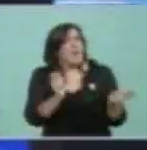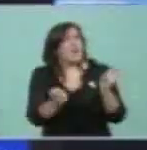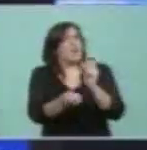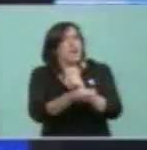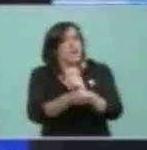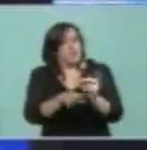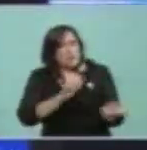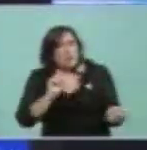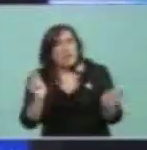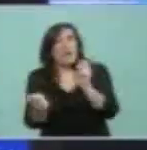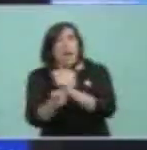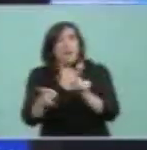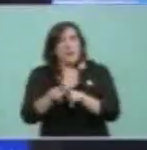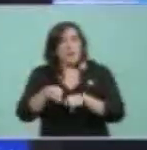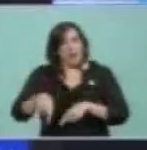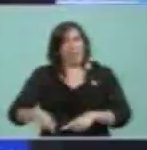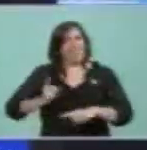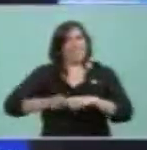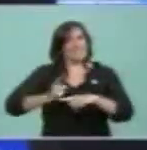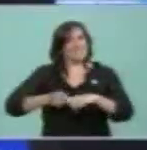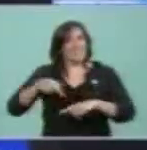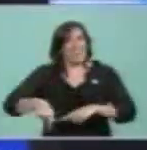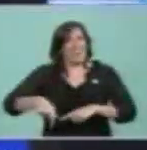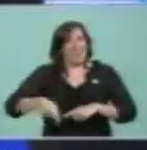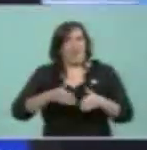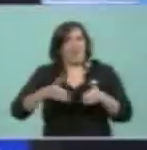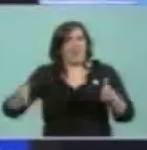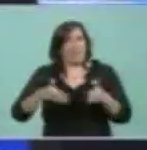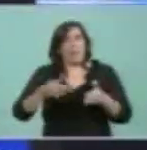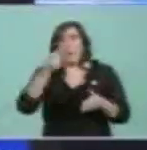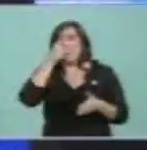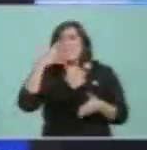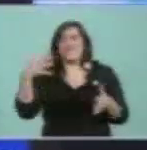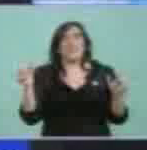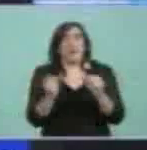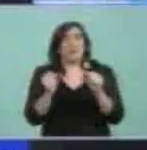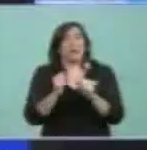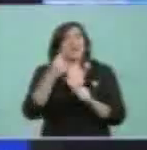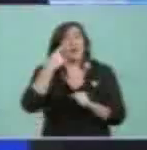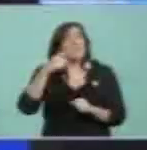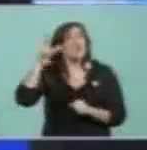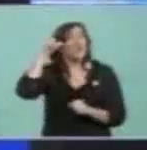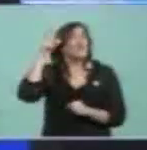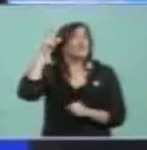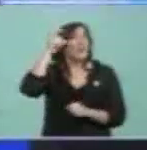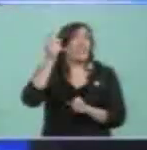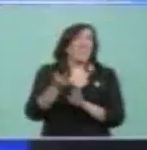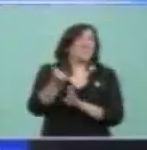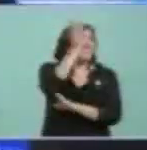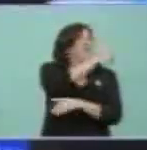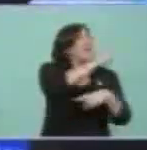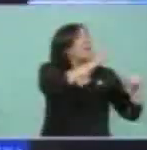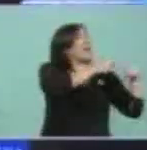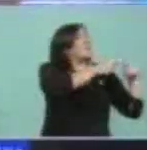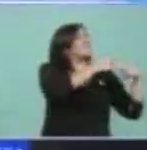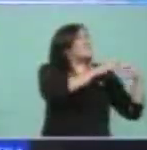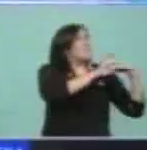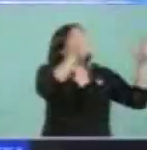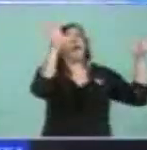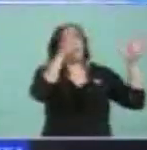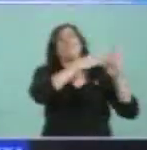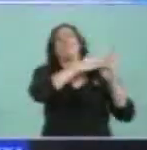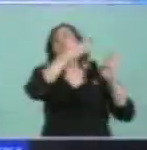inclusive la que hoy estamos festejando acá, la del 25 de mayo de 1810, o la de Estados